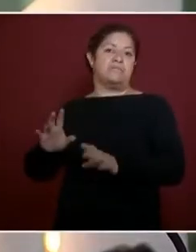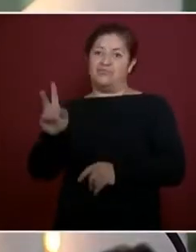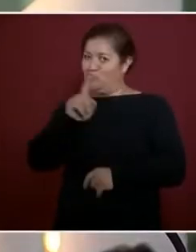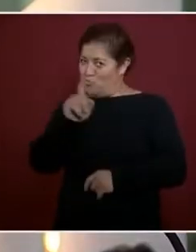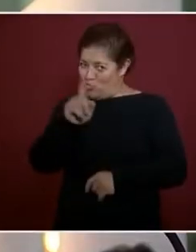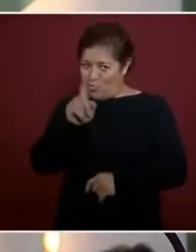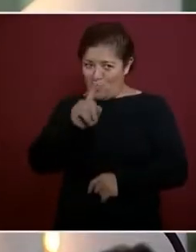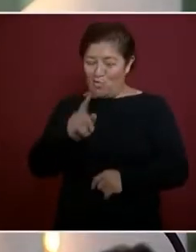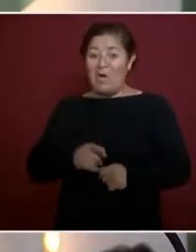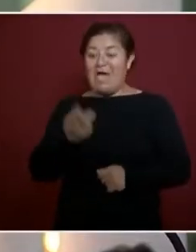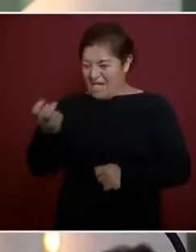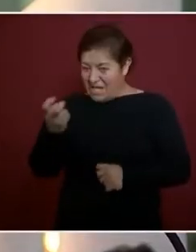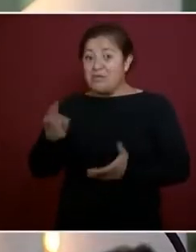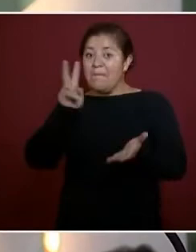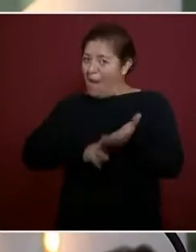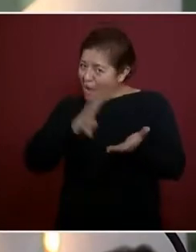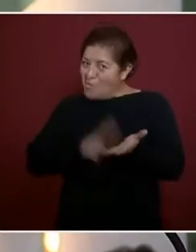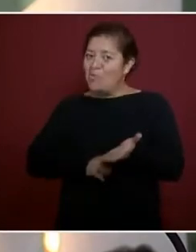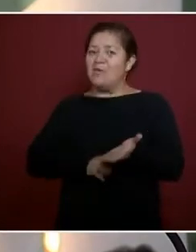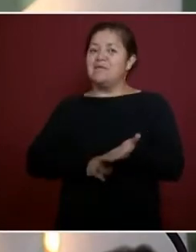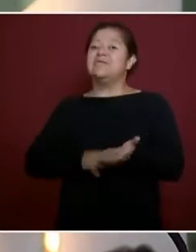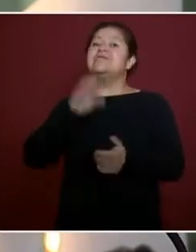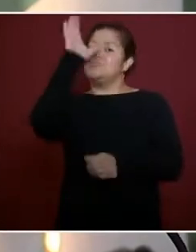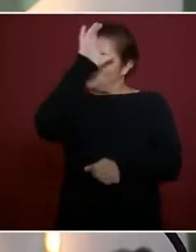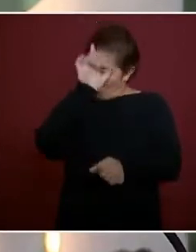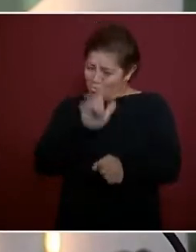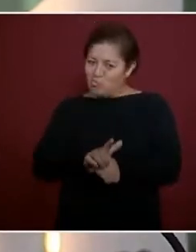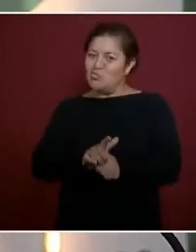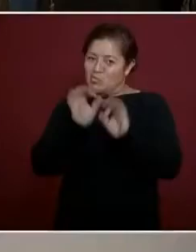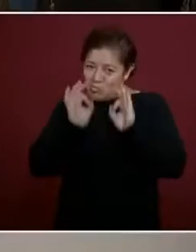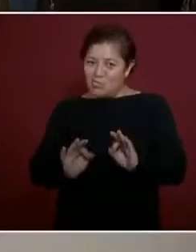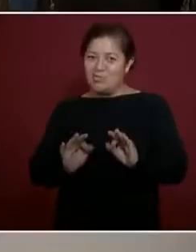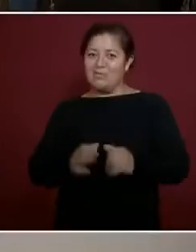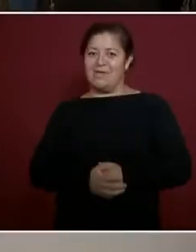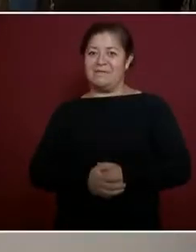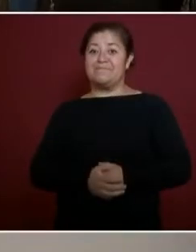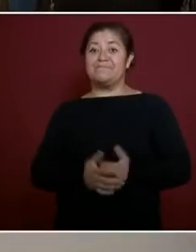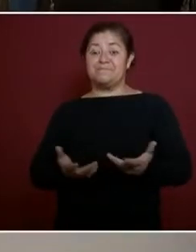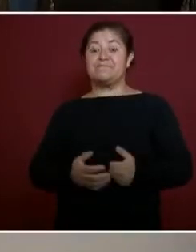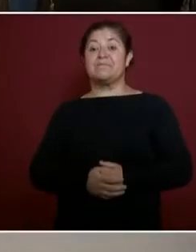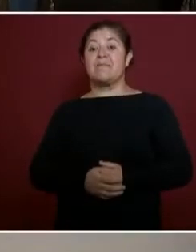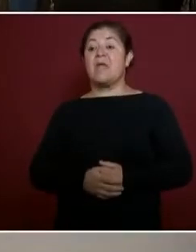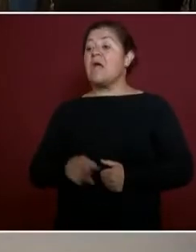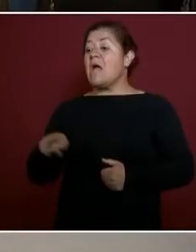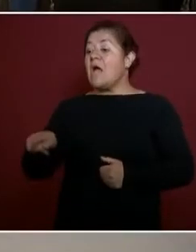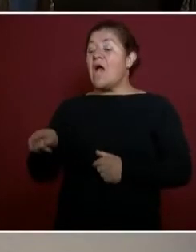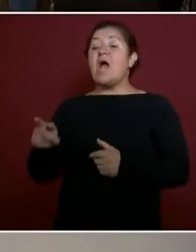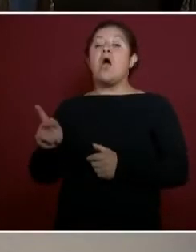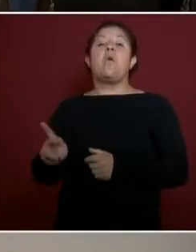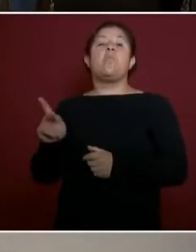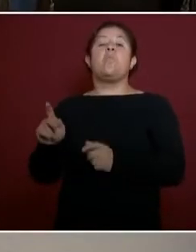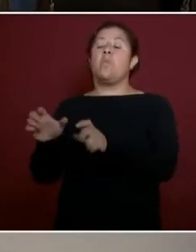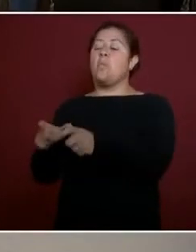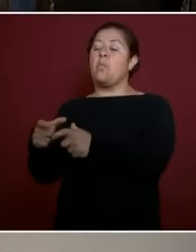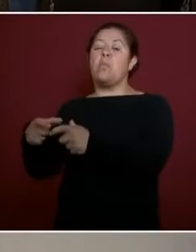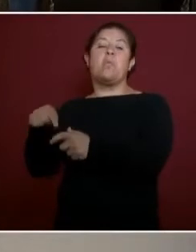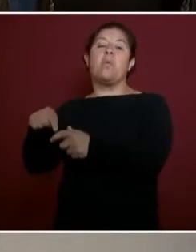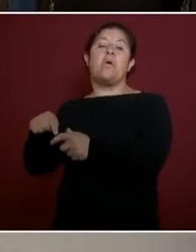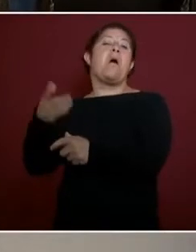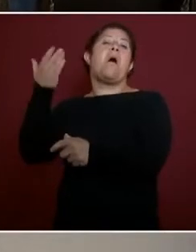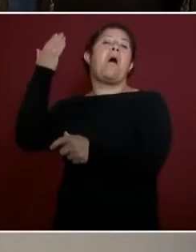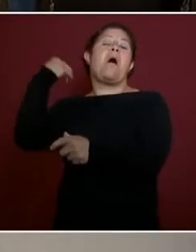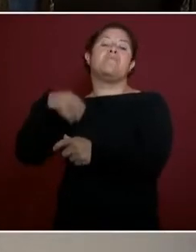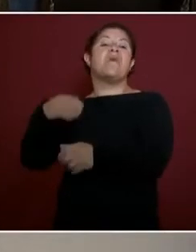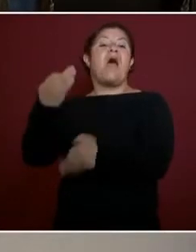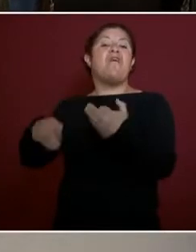son valores, culturas. Dice, es que son pueblos muy atrasados, les falta